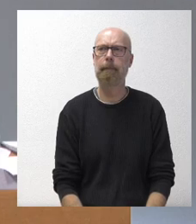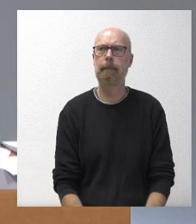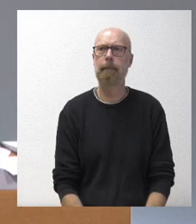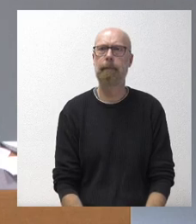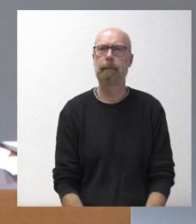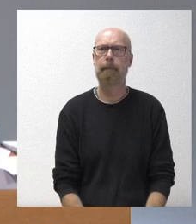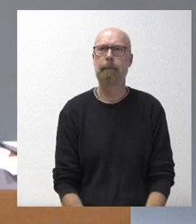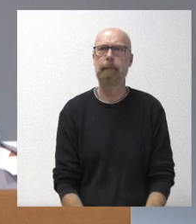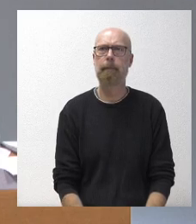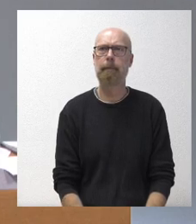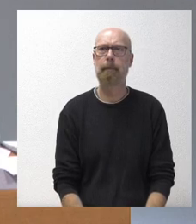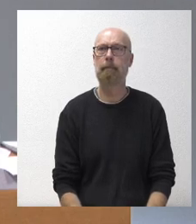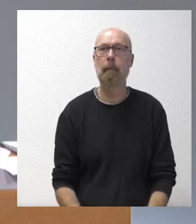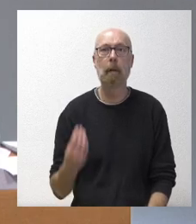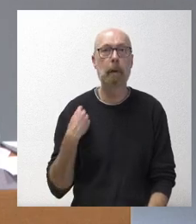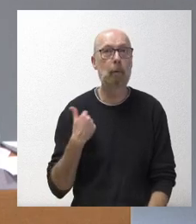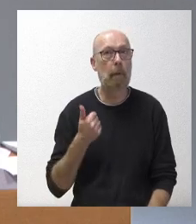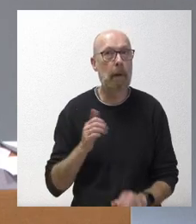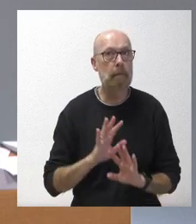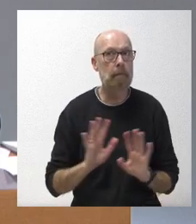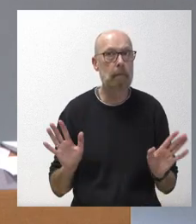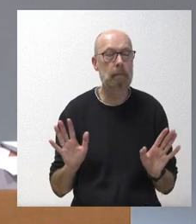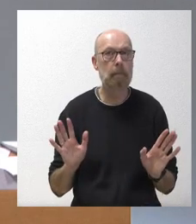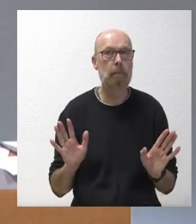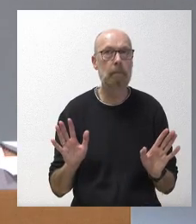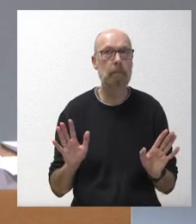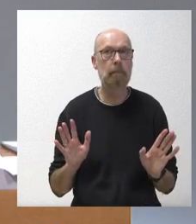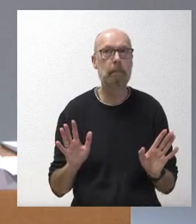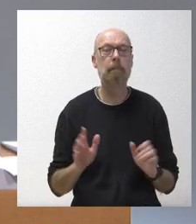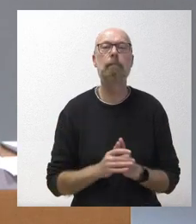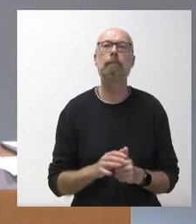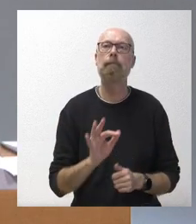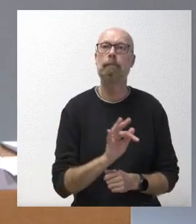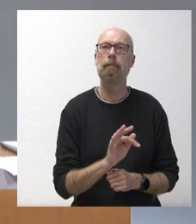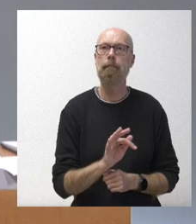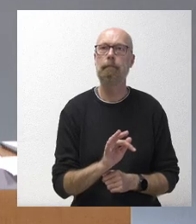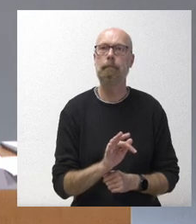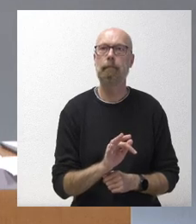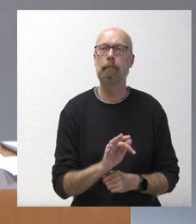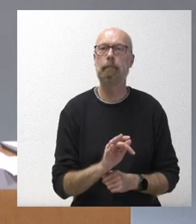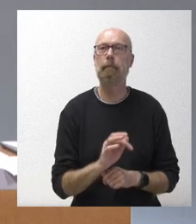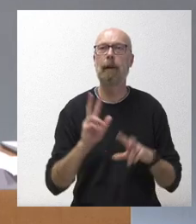¿Alguna pregunta más? Si no hay nada más sobre este tema, pues volvemos al techo de gasto.